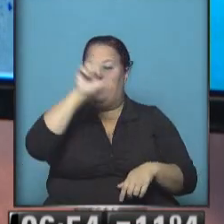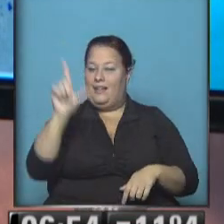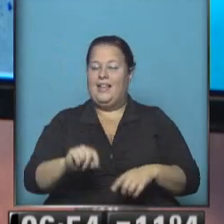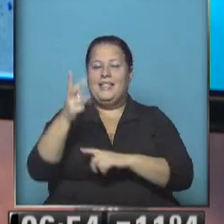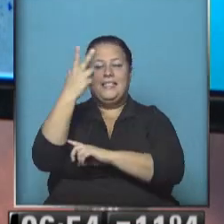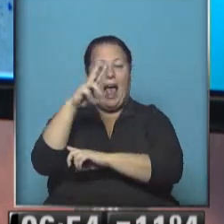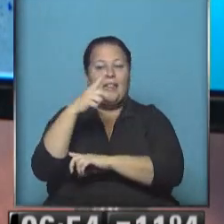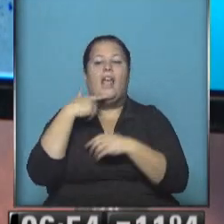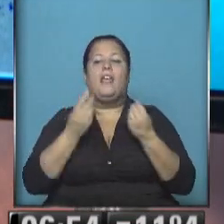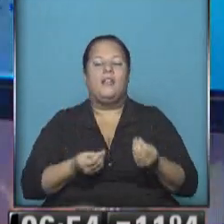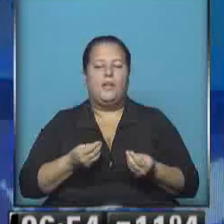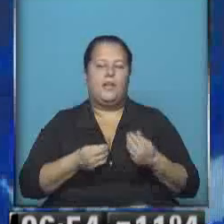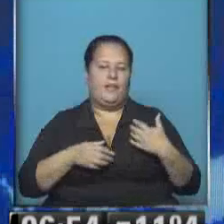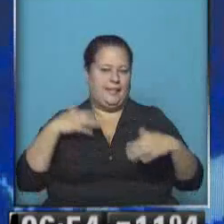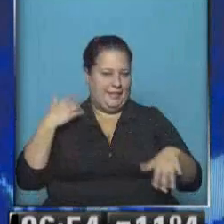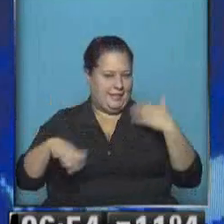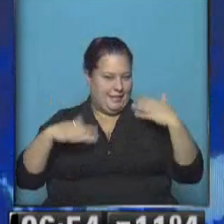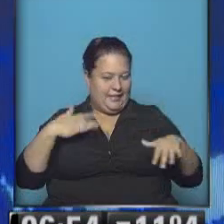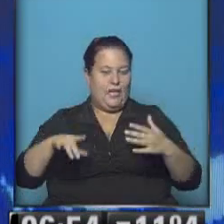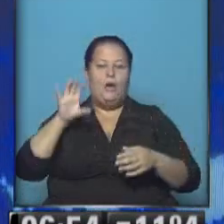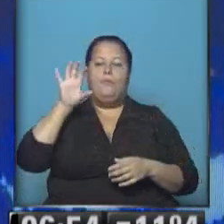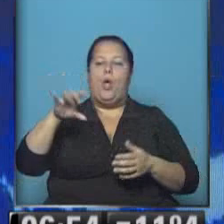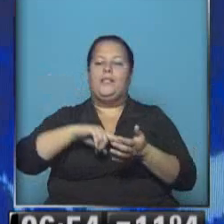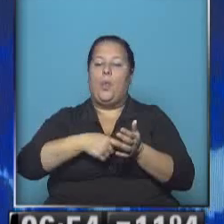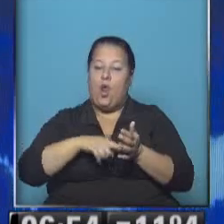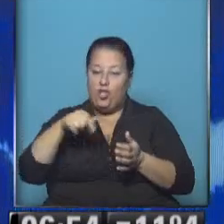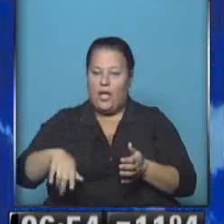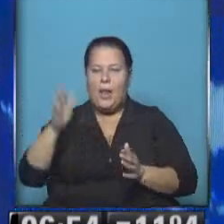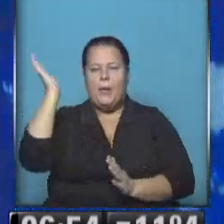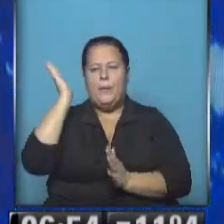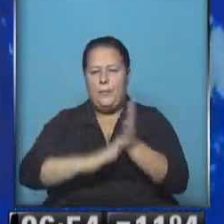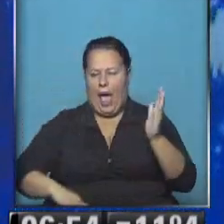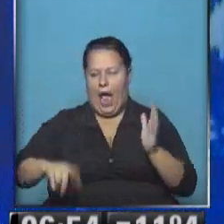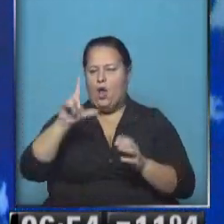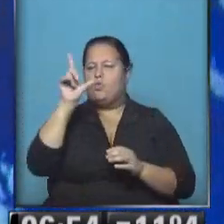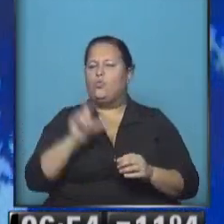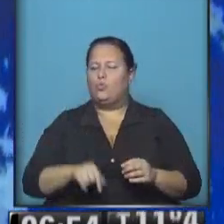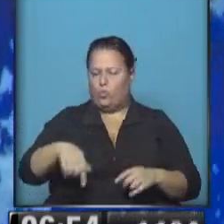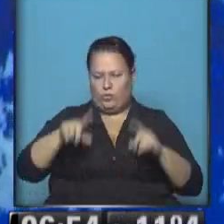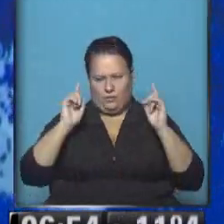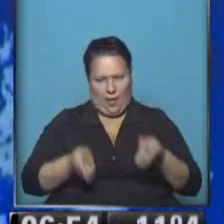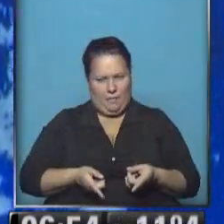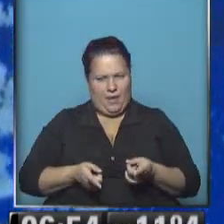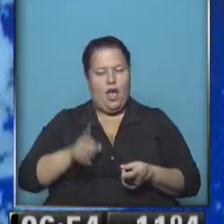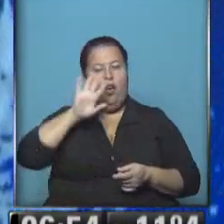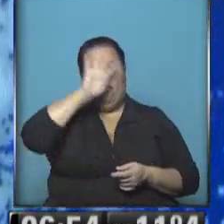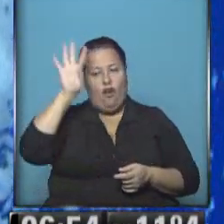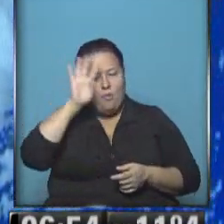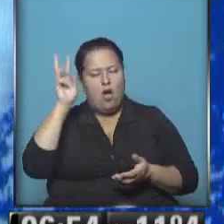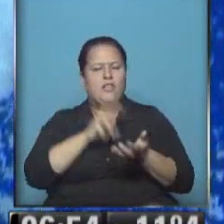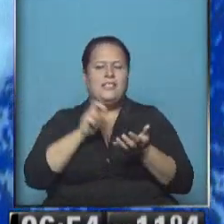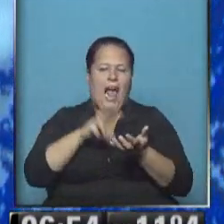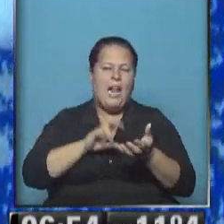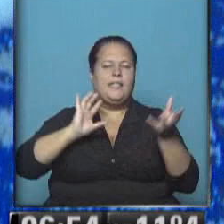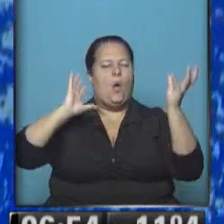satélite que muestra, ay, sobre la provincia de Buenos Aires, blanquito, la Patagonia también, ahí en Formosa, salta,